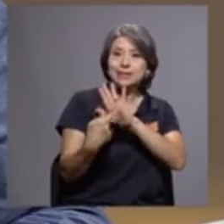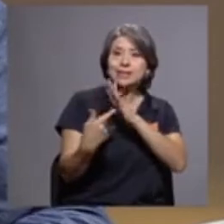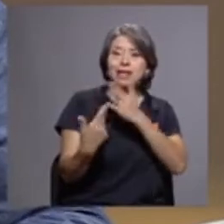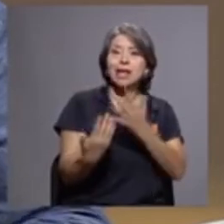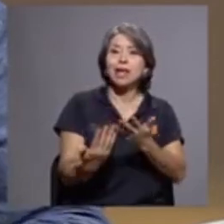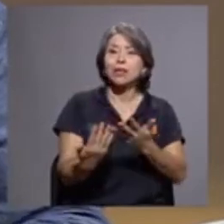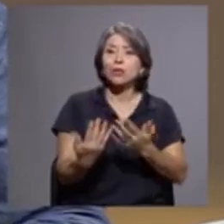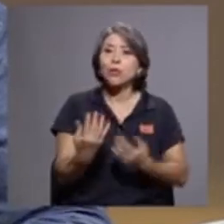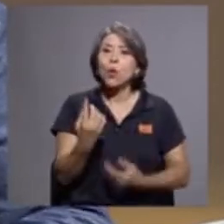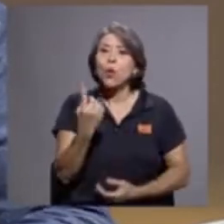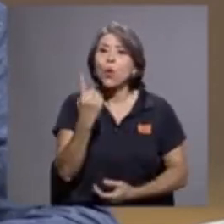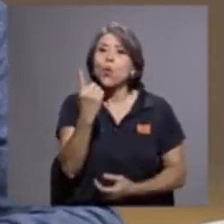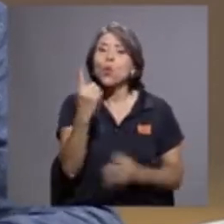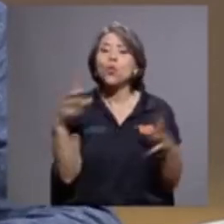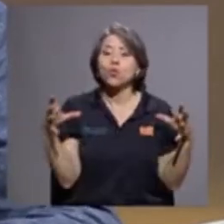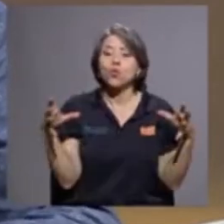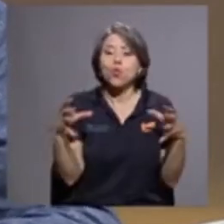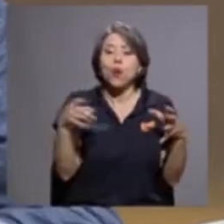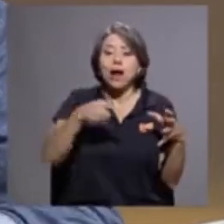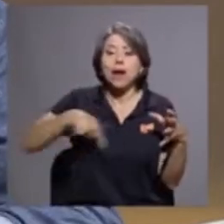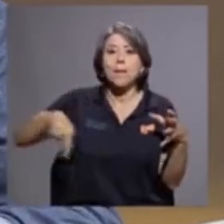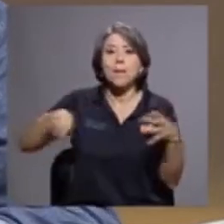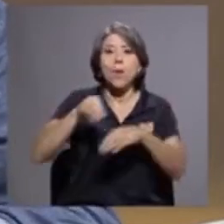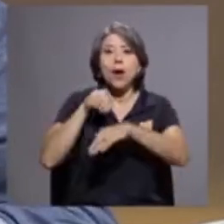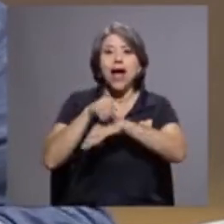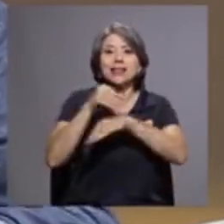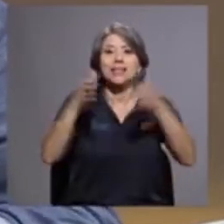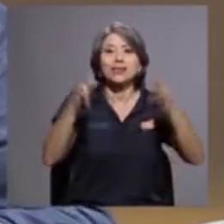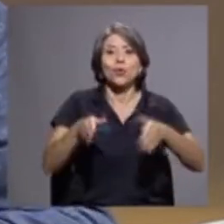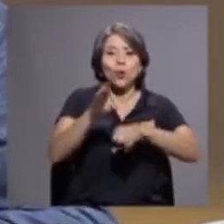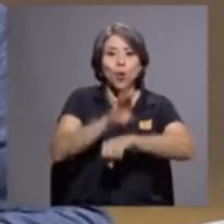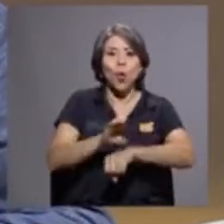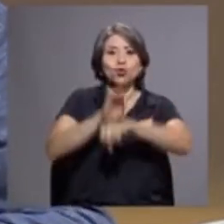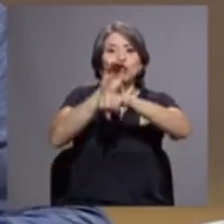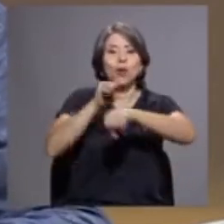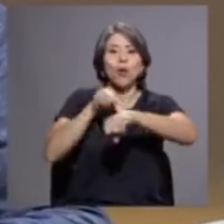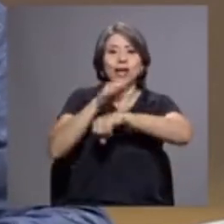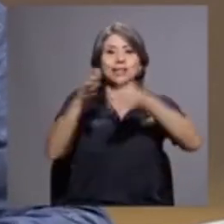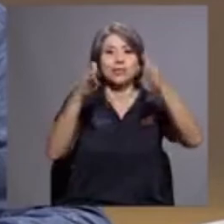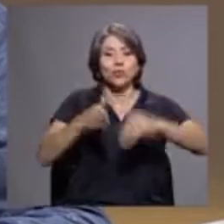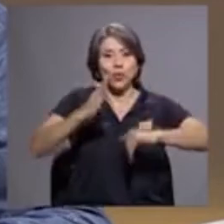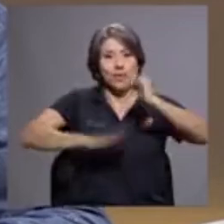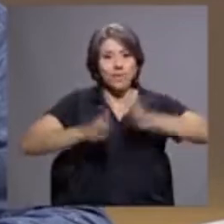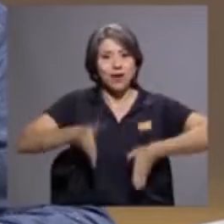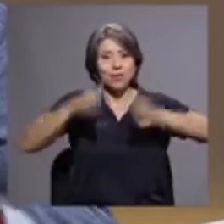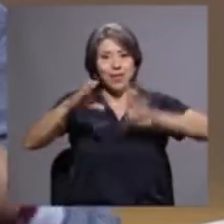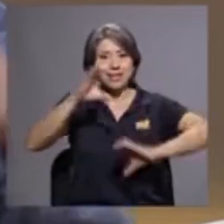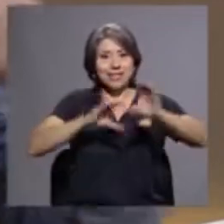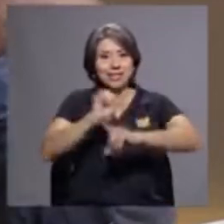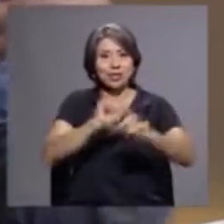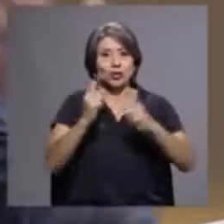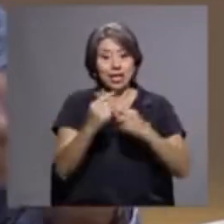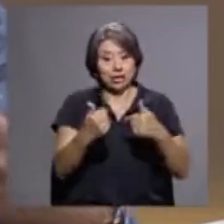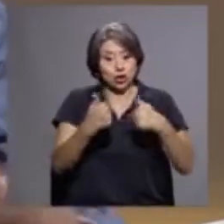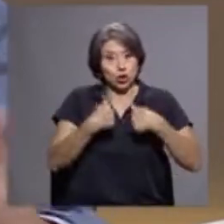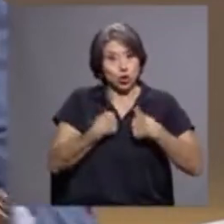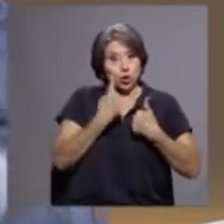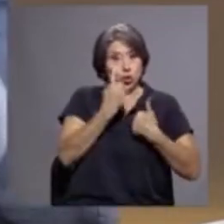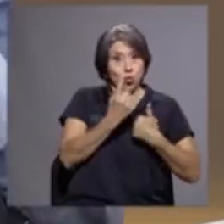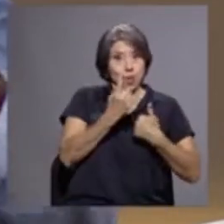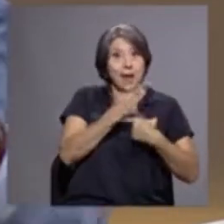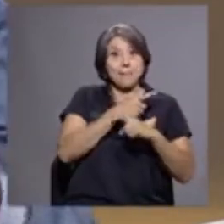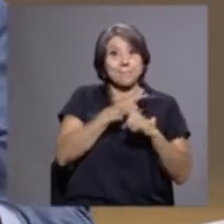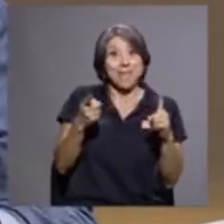cuerpo asesor, el Consejo Asesor de la Facultad de Ciencias Sociales, porque yo soy una cara, pero detrás de mí,